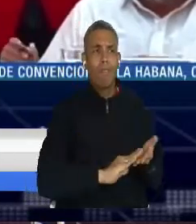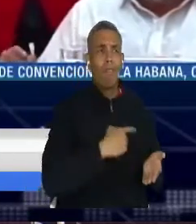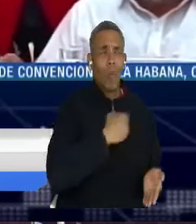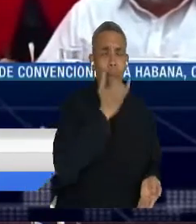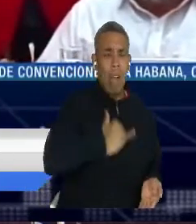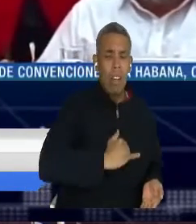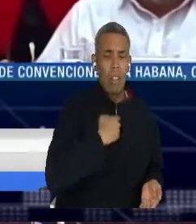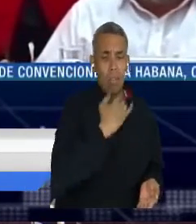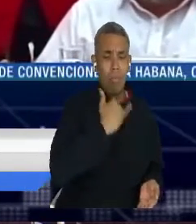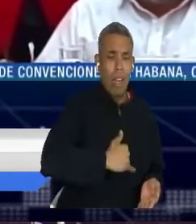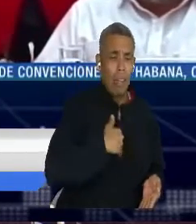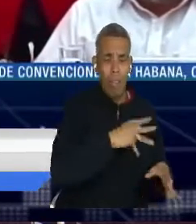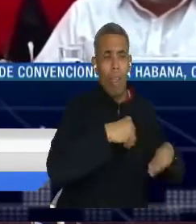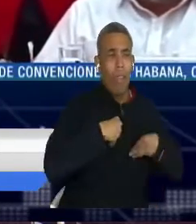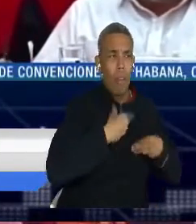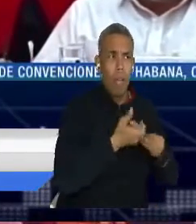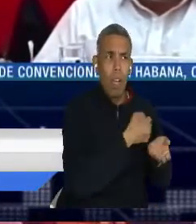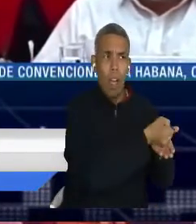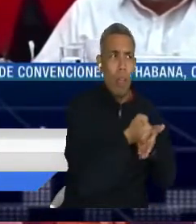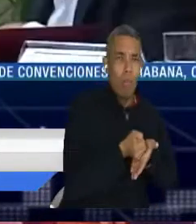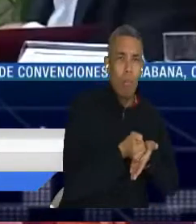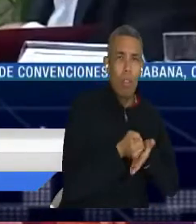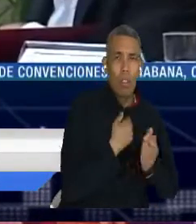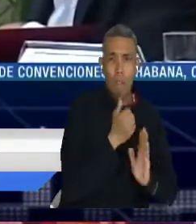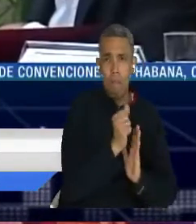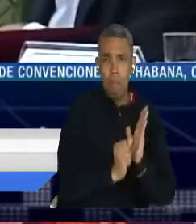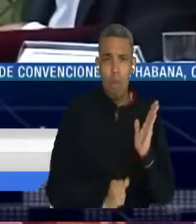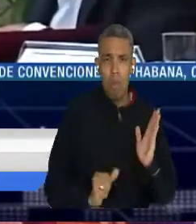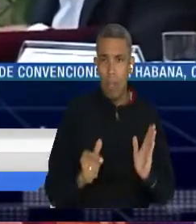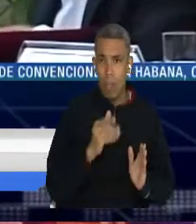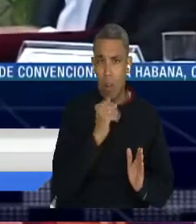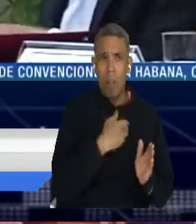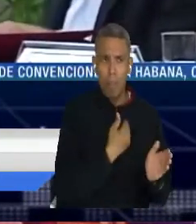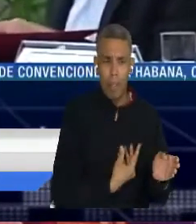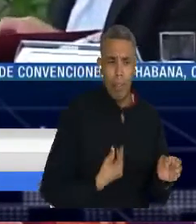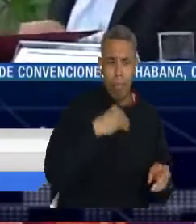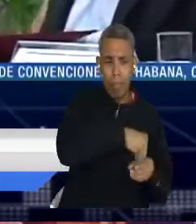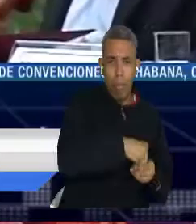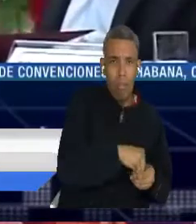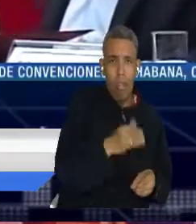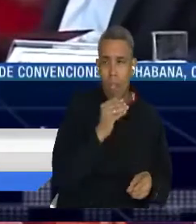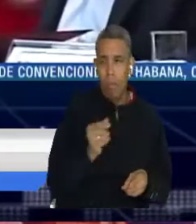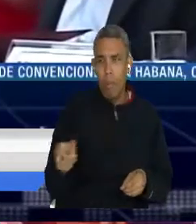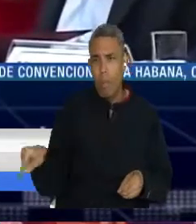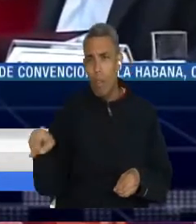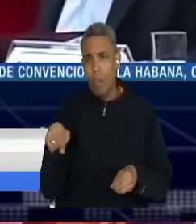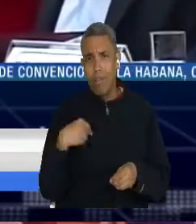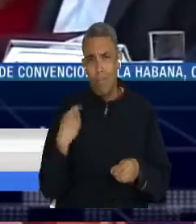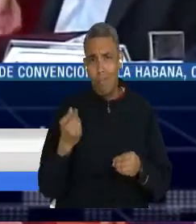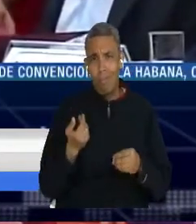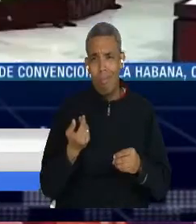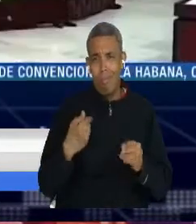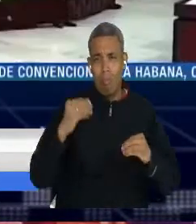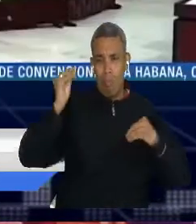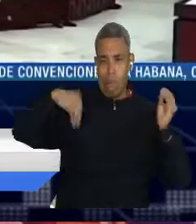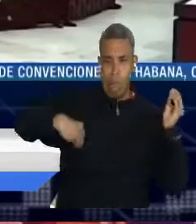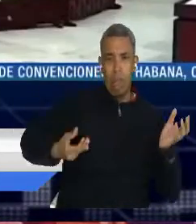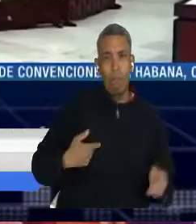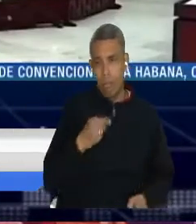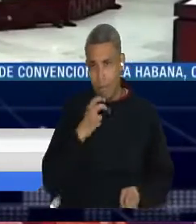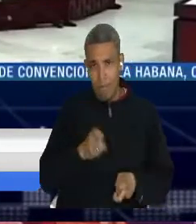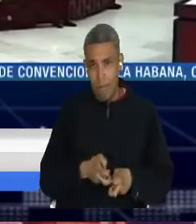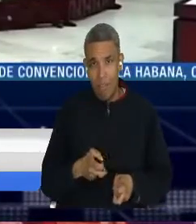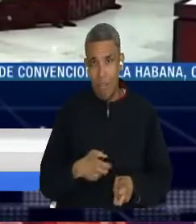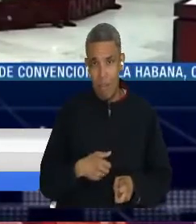diferentes frentes se comprometen a través de erradicar manualmente y fumigaciones